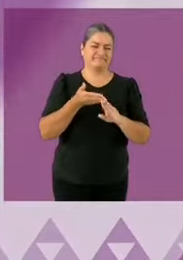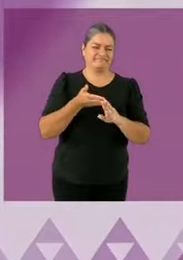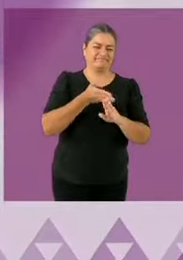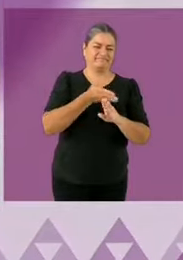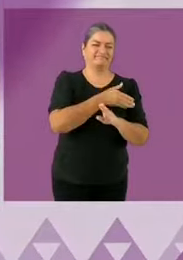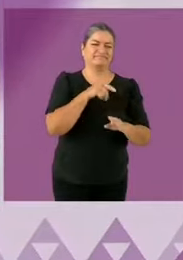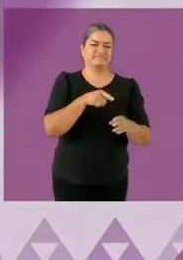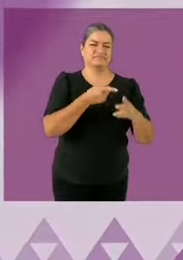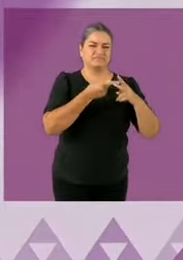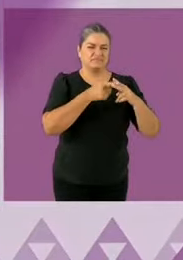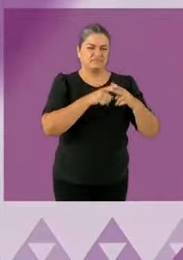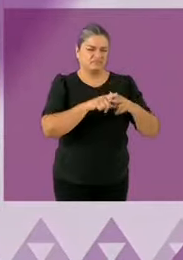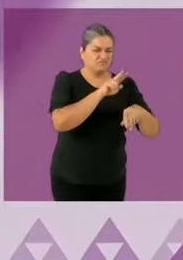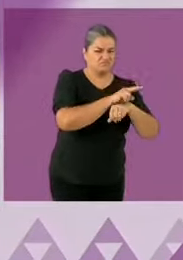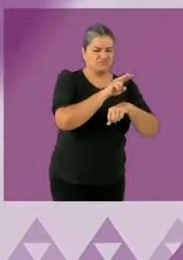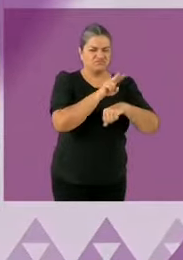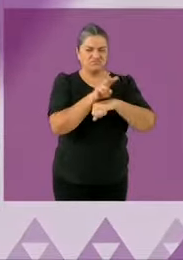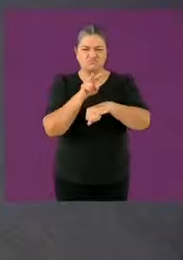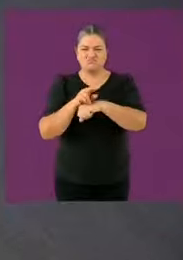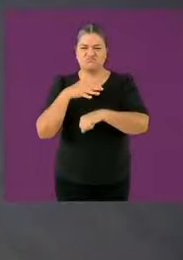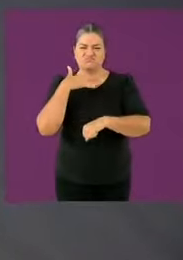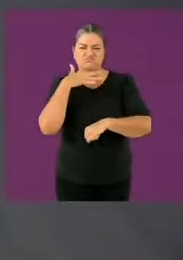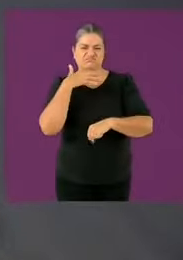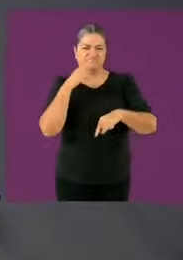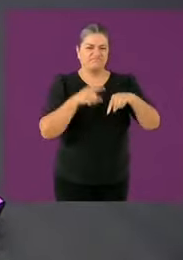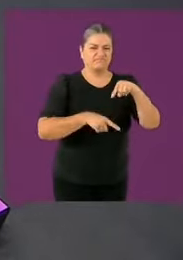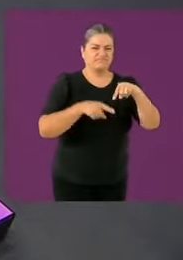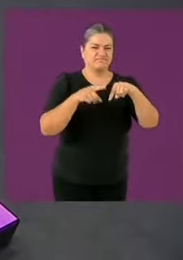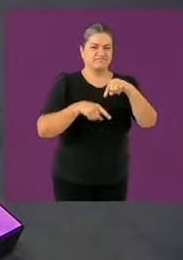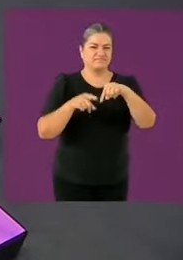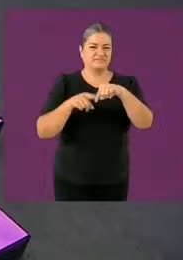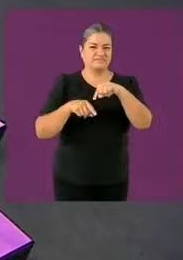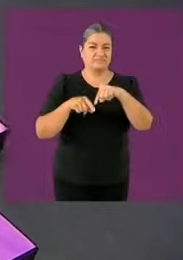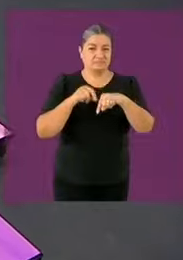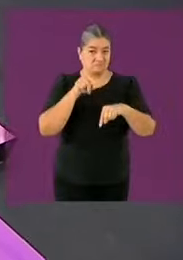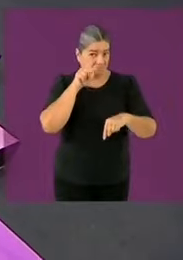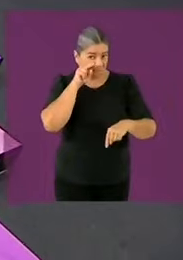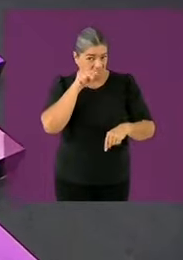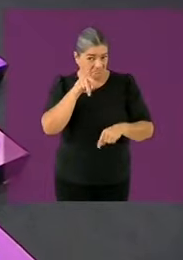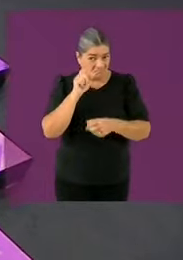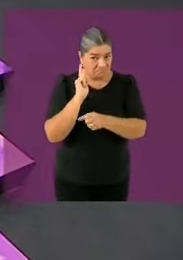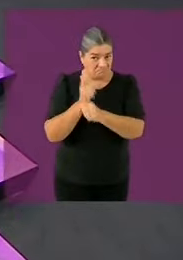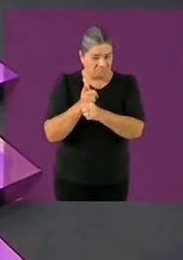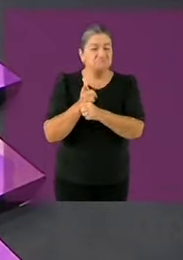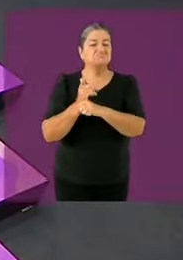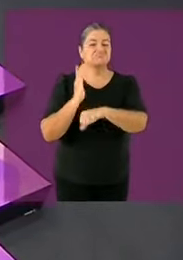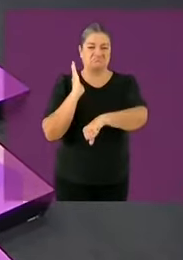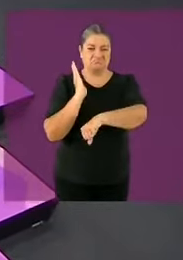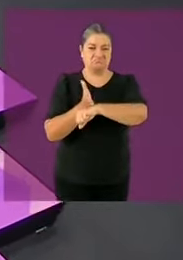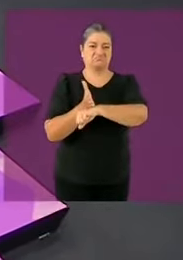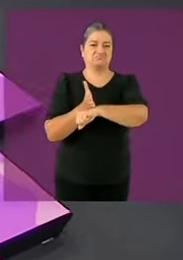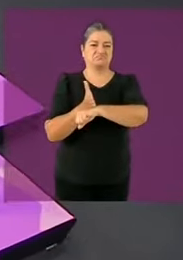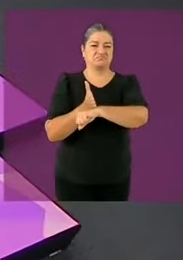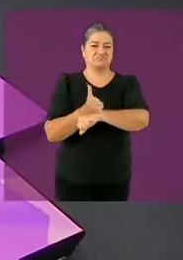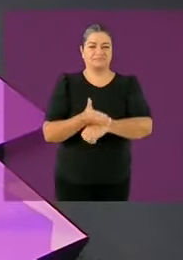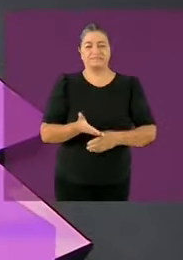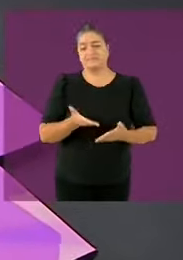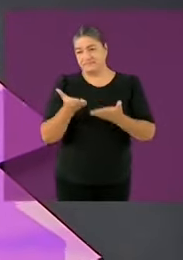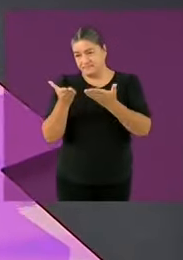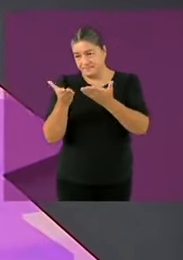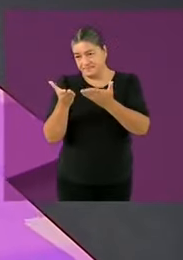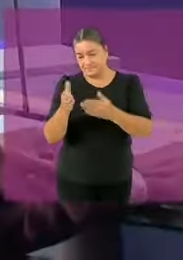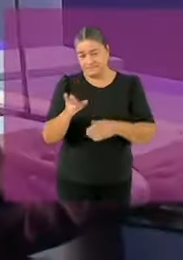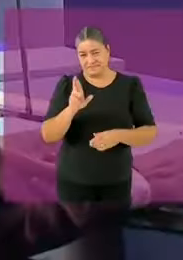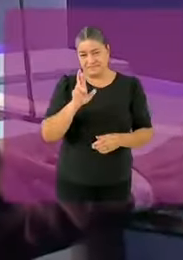disminuyendo la impunidad. Gracias. Candidata Xochitl Gález. Claudia, cuando llegaron al gobierno prometieron barrer las escaleras de arriba